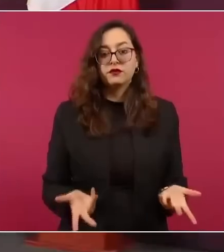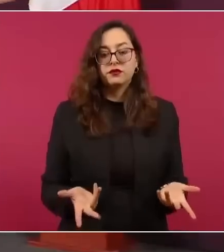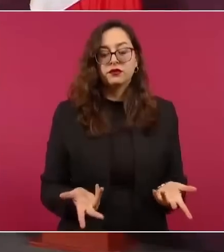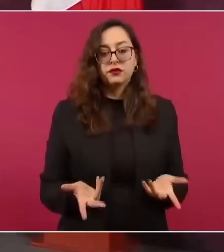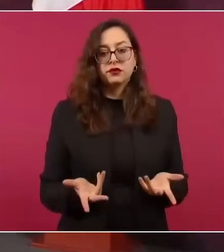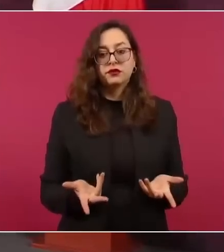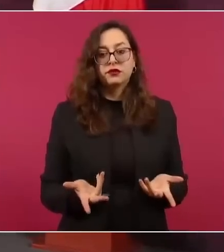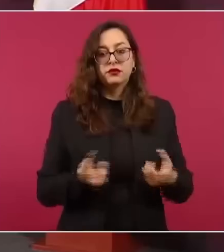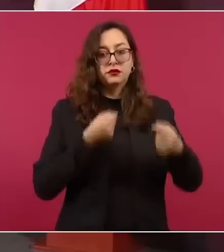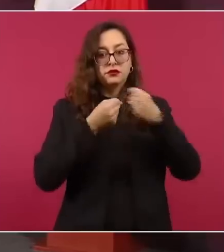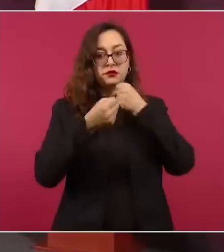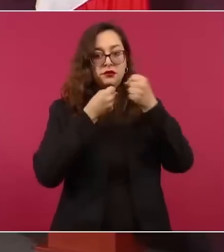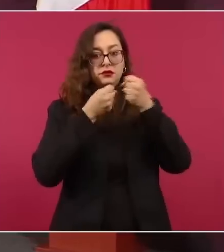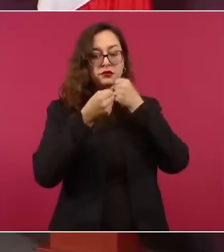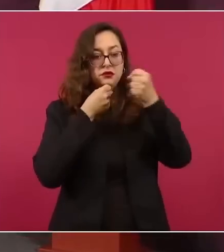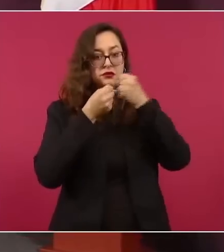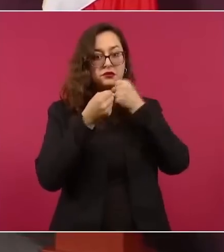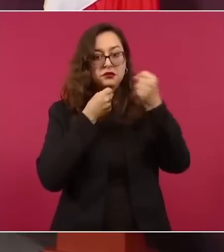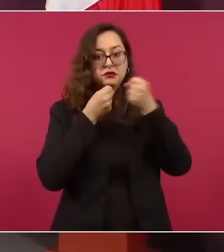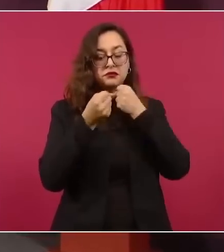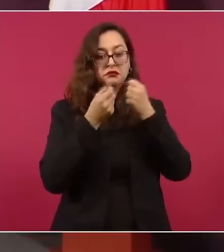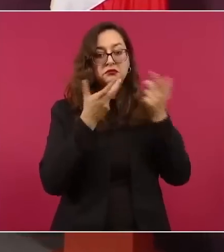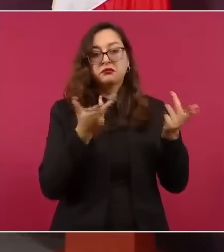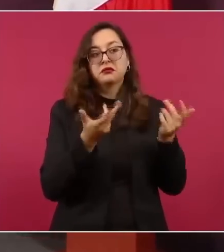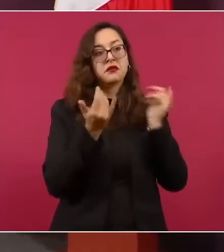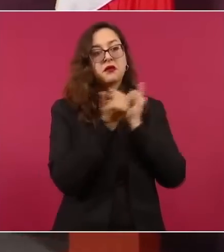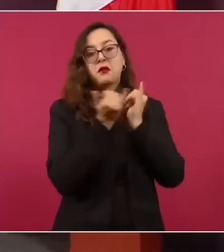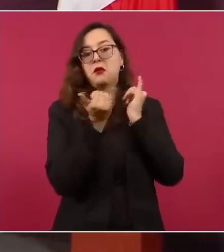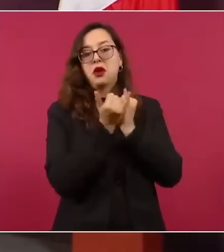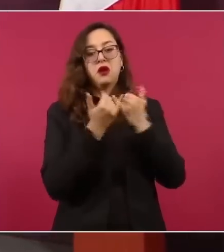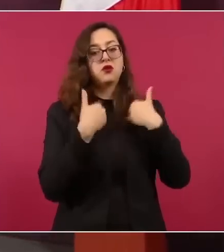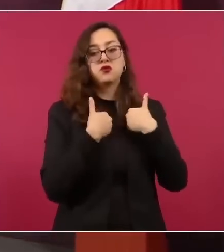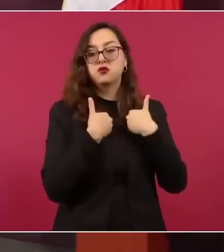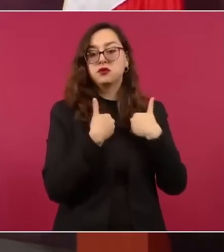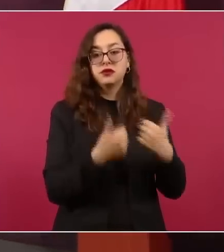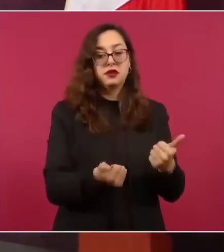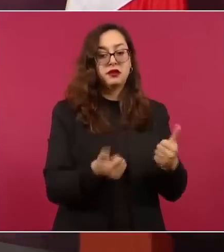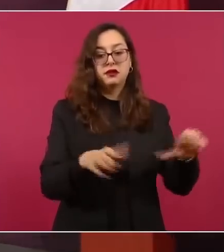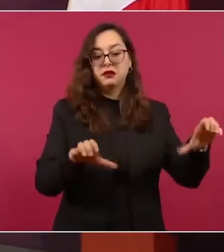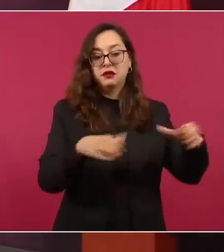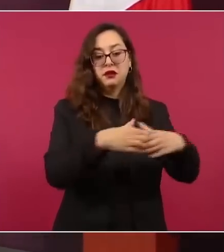entendieron nada y siguieron igual,